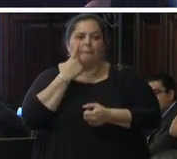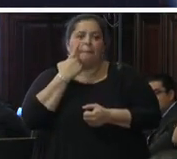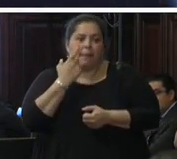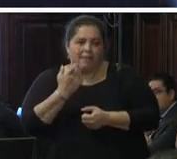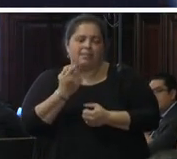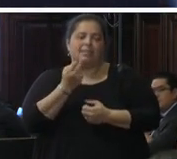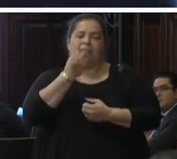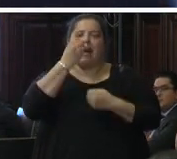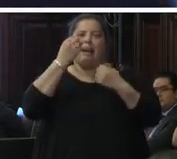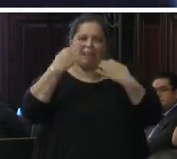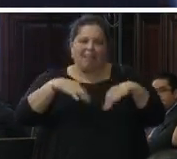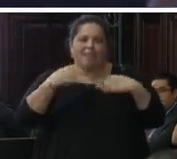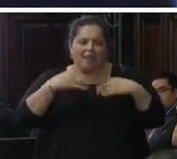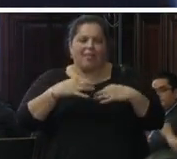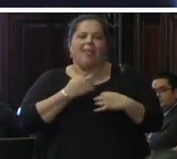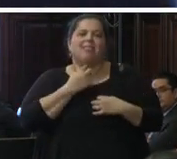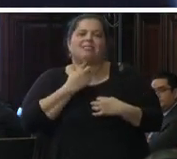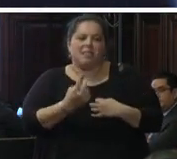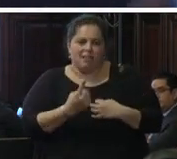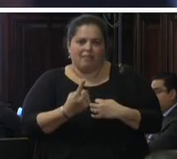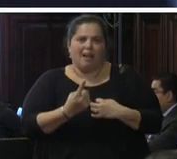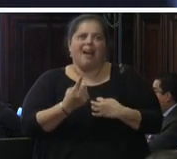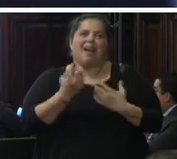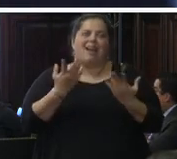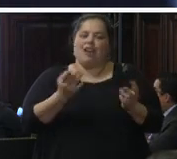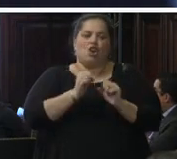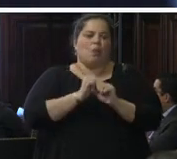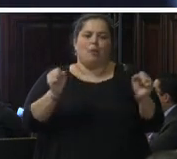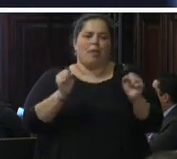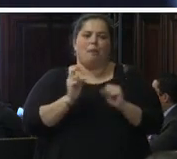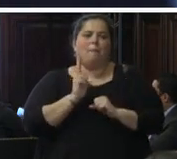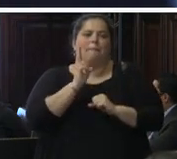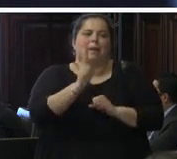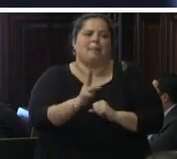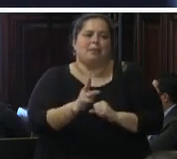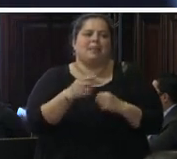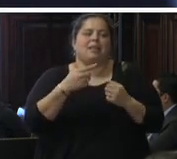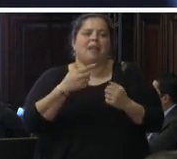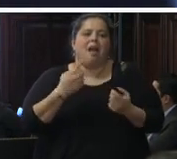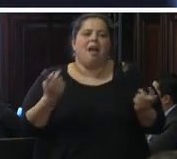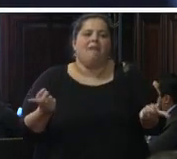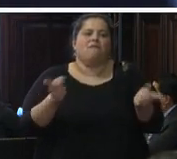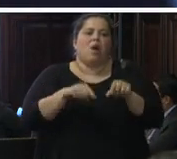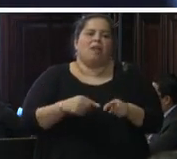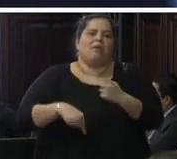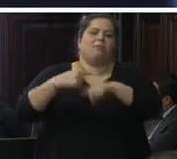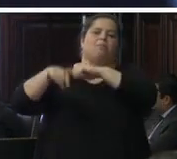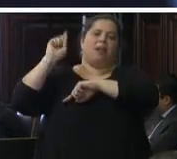oficiosa no puede ser en el sistema penal acusatorio eso no sería